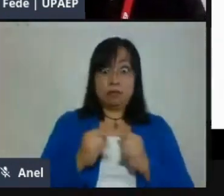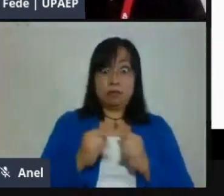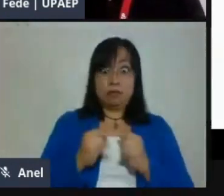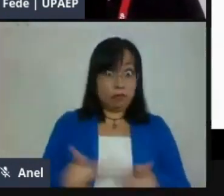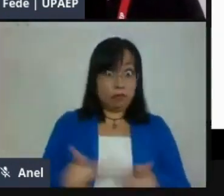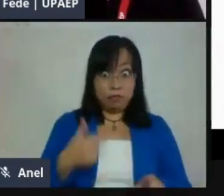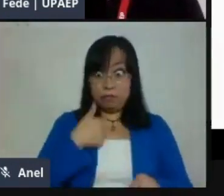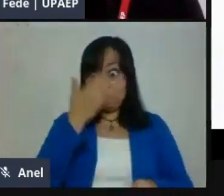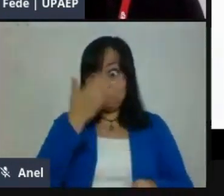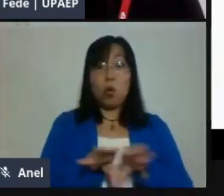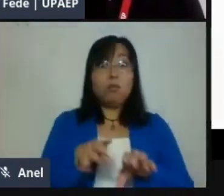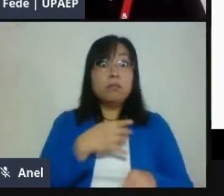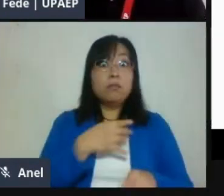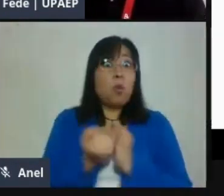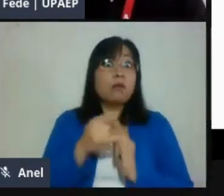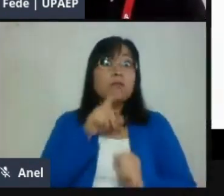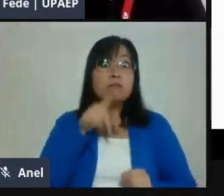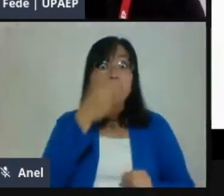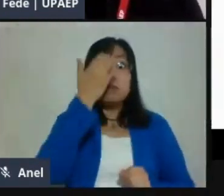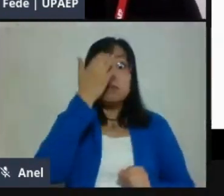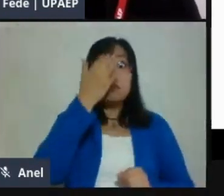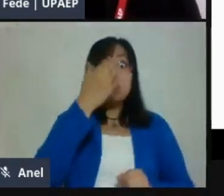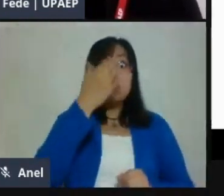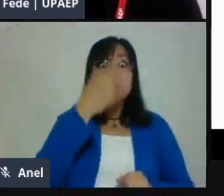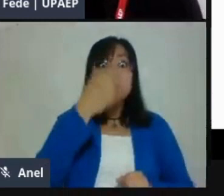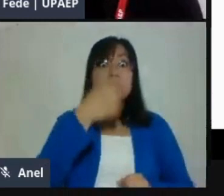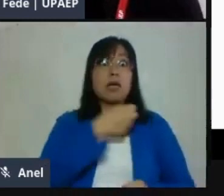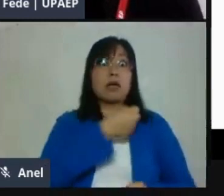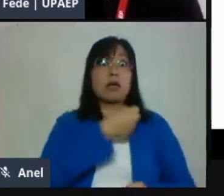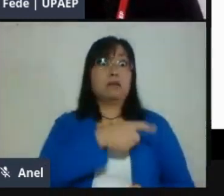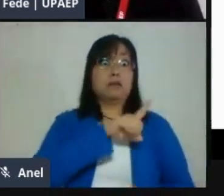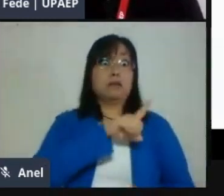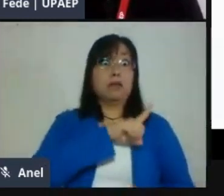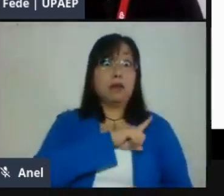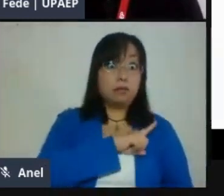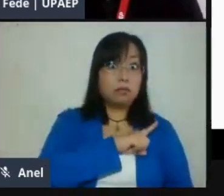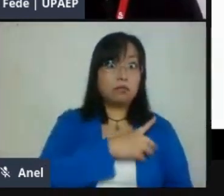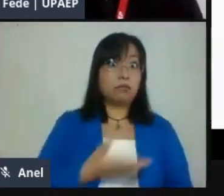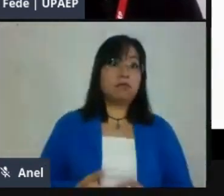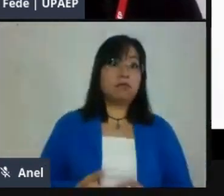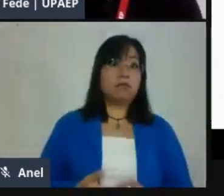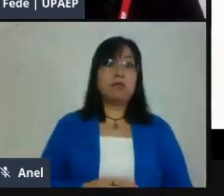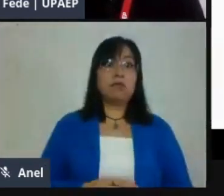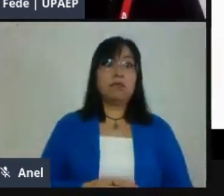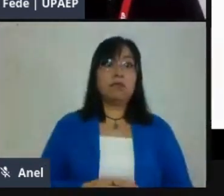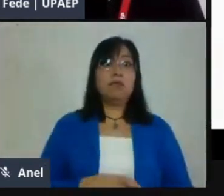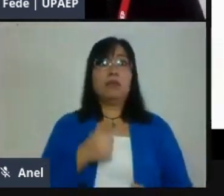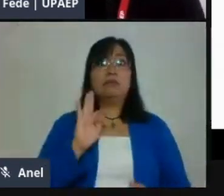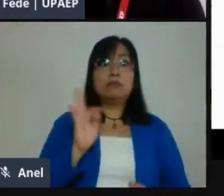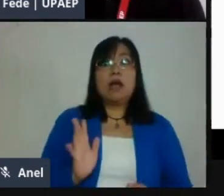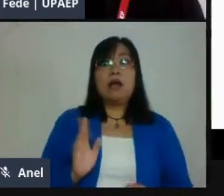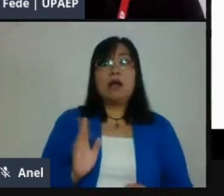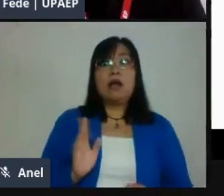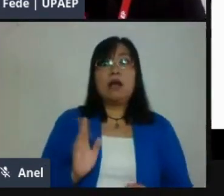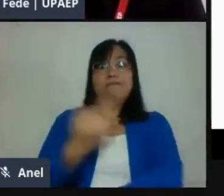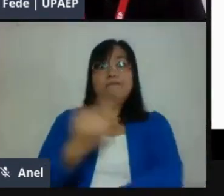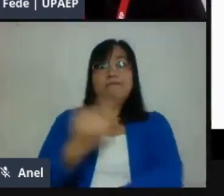parte más complicada en cuestión de pico de contagios y también eso implica un contexto particular.